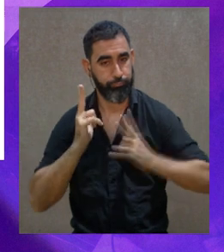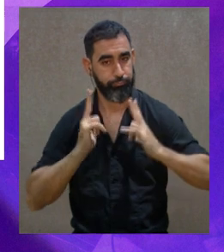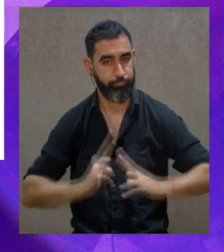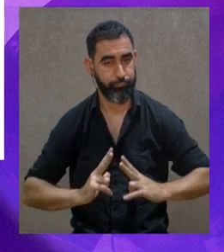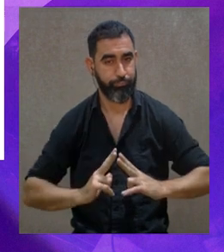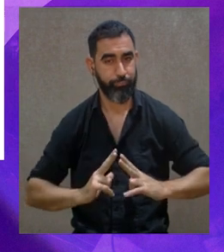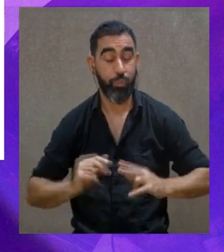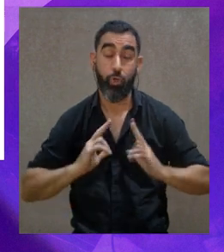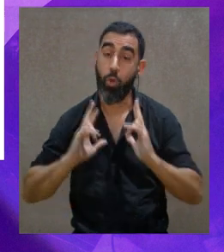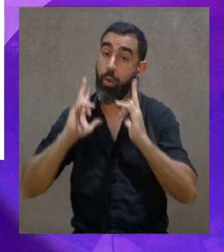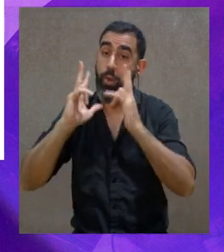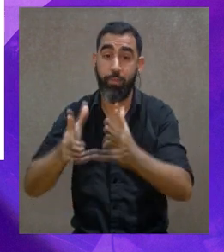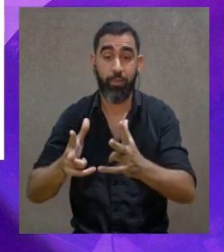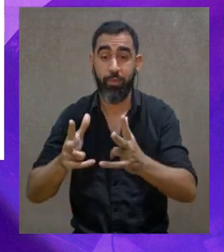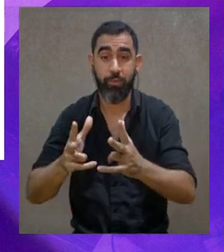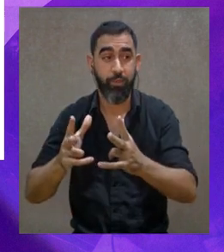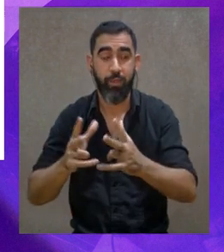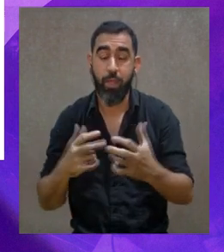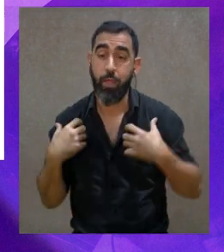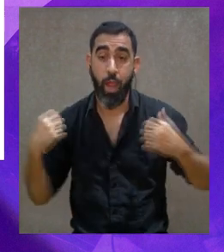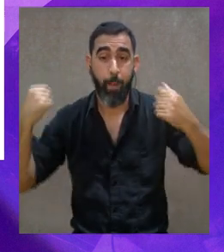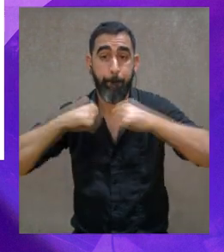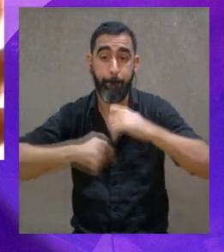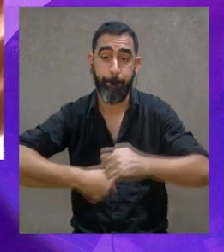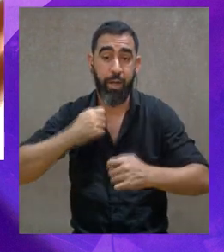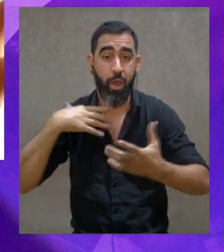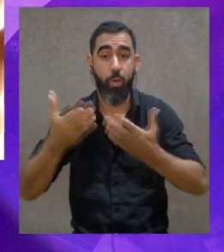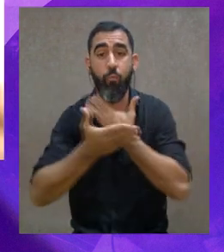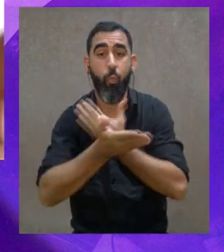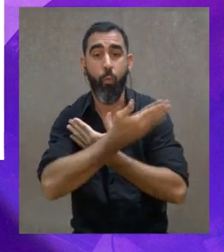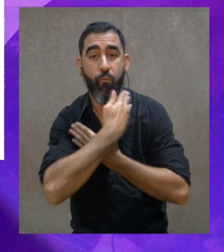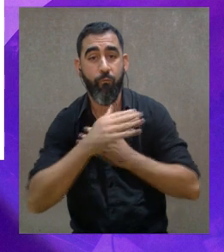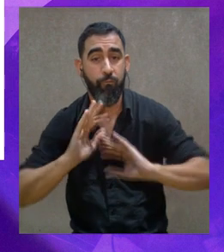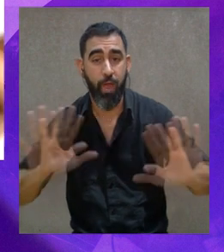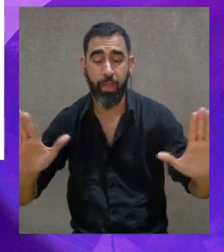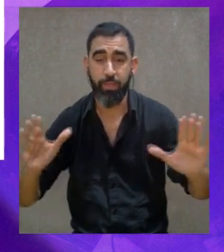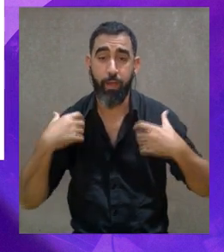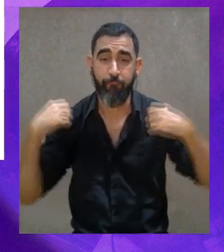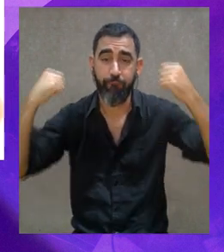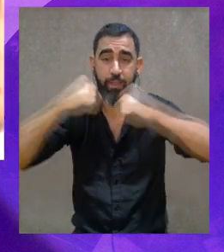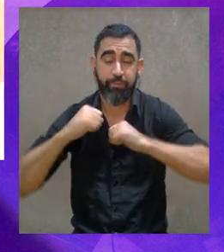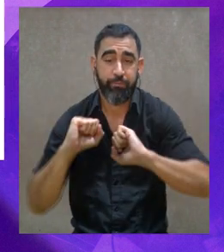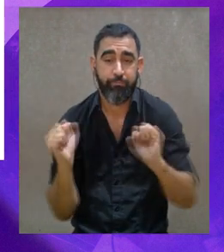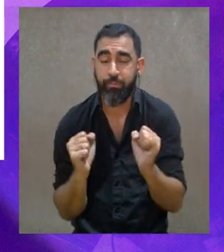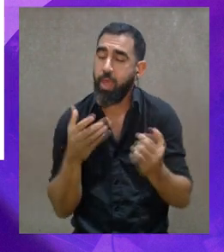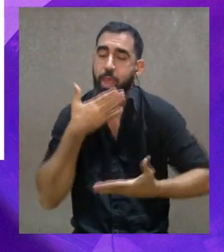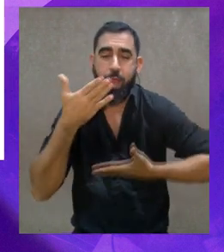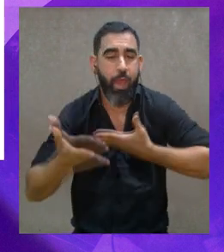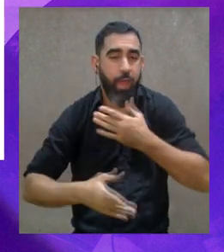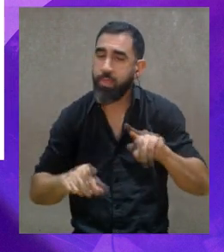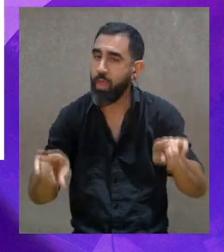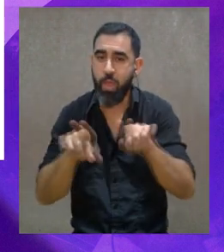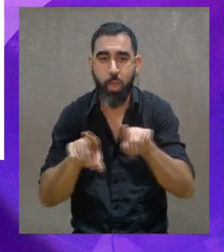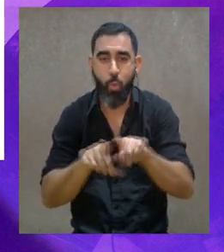estaban de smoking, que es uno de los uniformes del coro, y les dije, muchachos, métanse arriba de eso, una campera, una bufanda, una